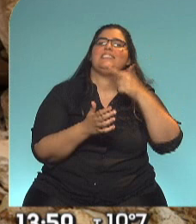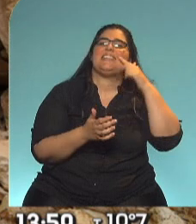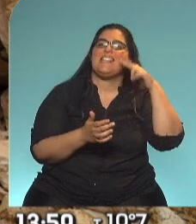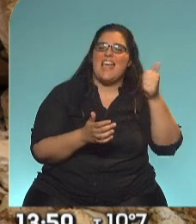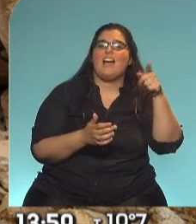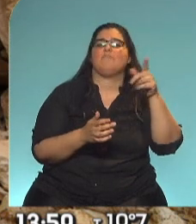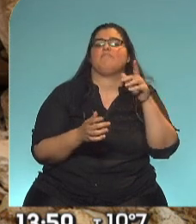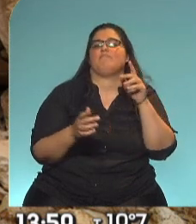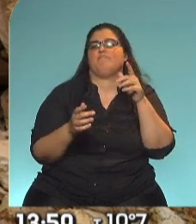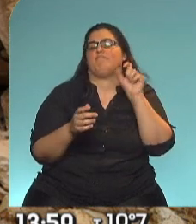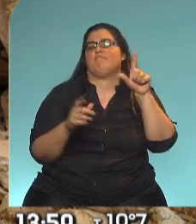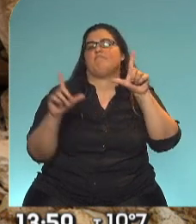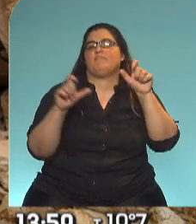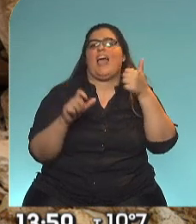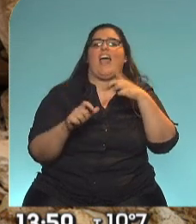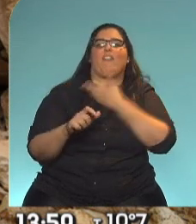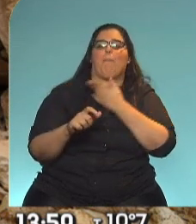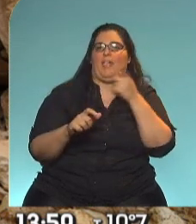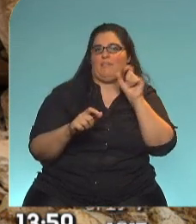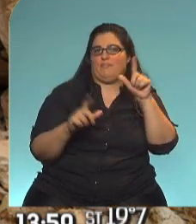Hadqadur de la agencia AFP.